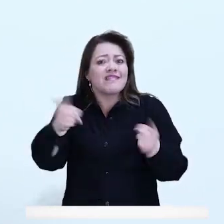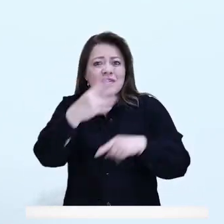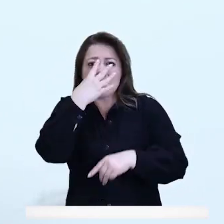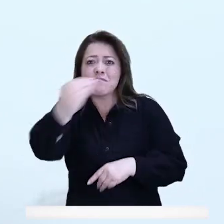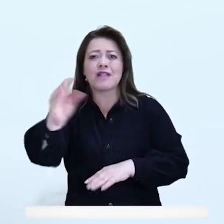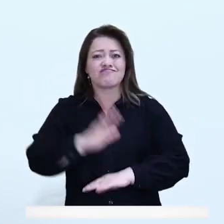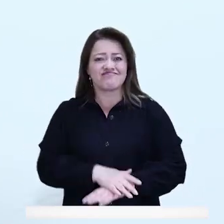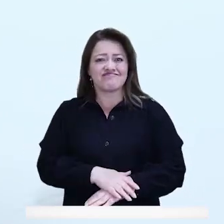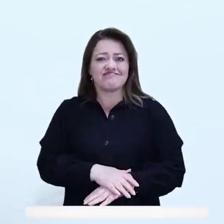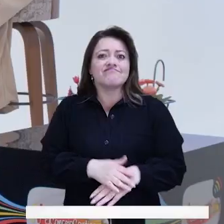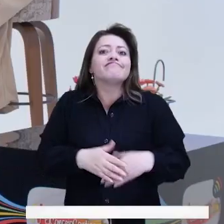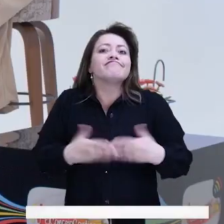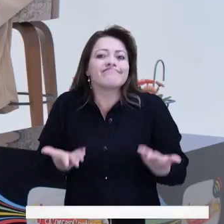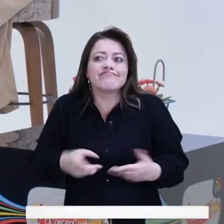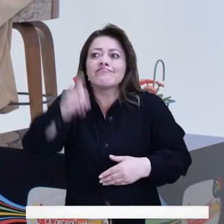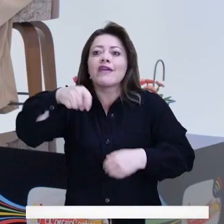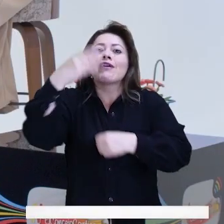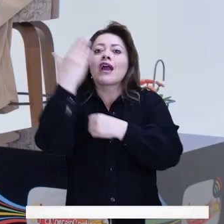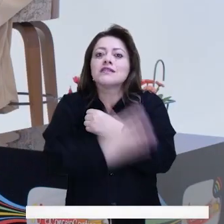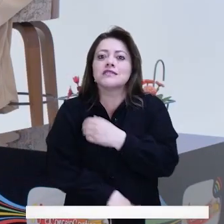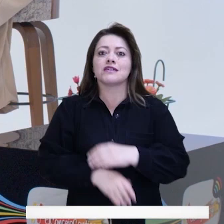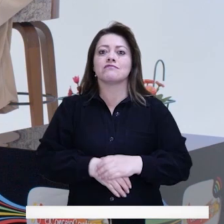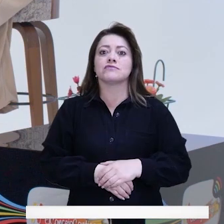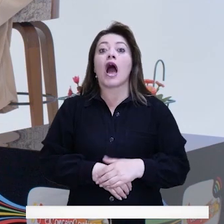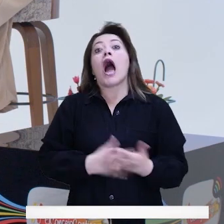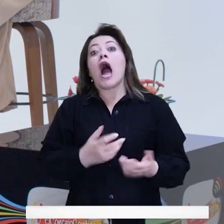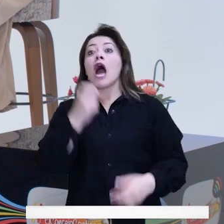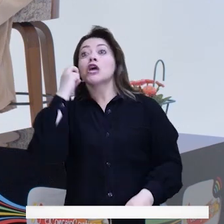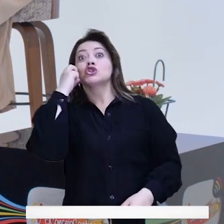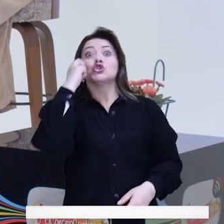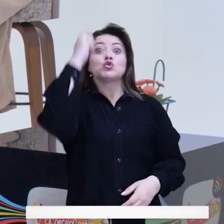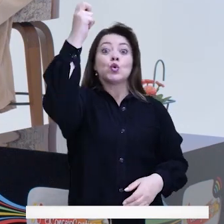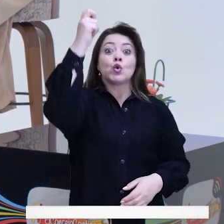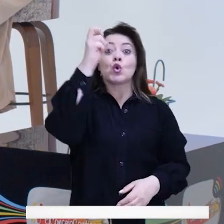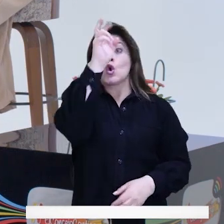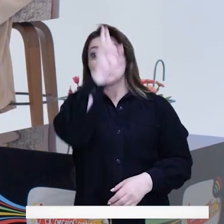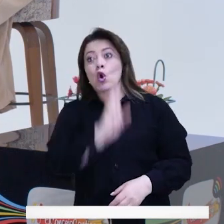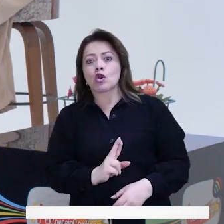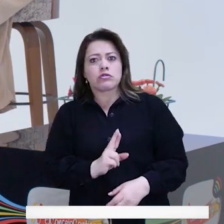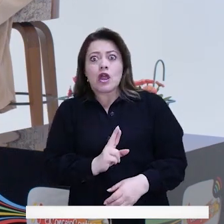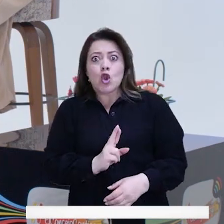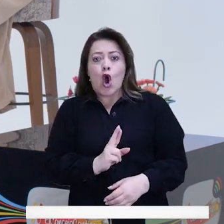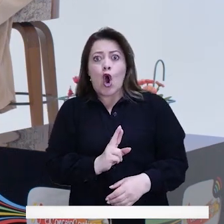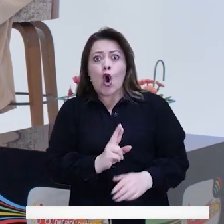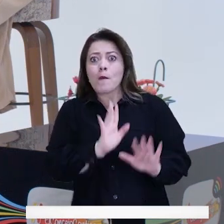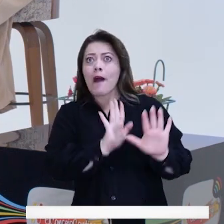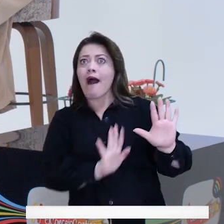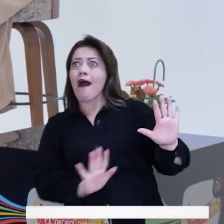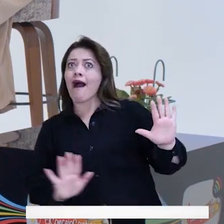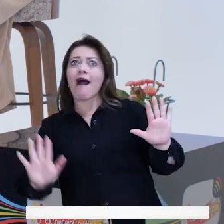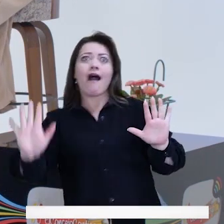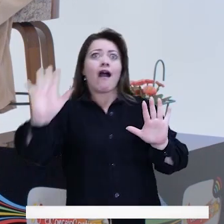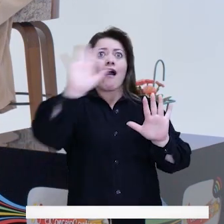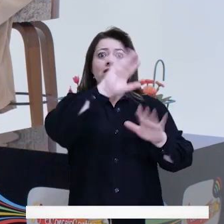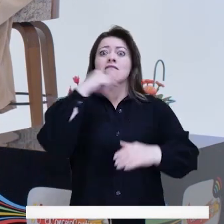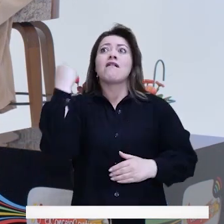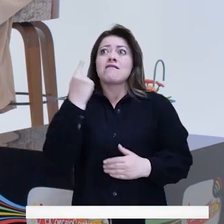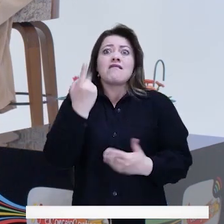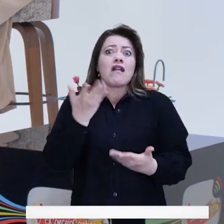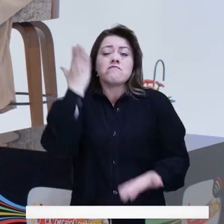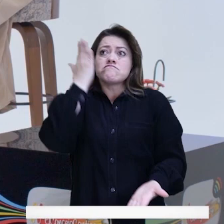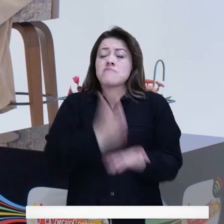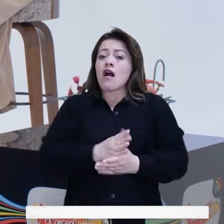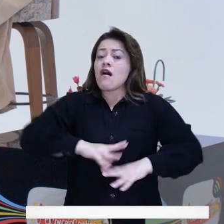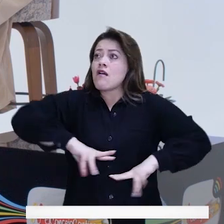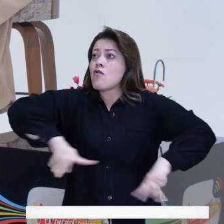debe caerles todo el peso de la ley. Pero sí. de estratos, esto no es del sur, esto no es del norte, esto es de oriente a occidente, norte a sur,